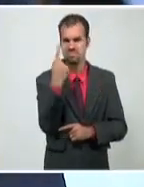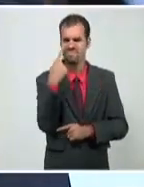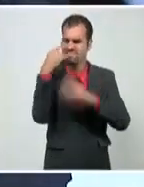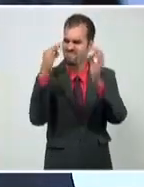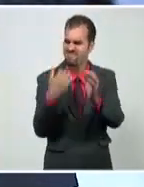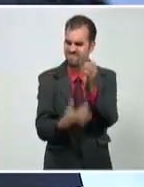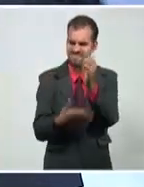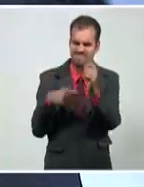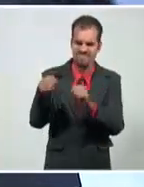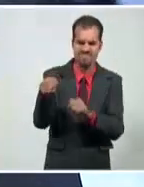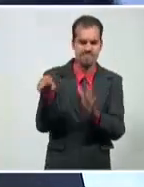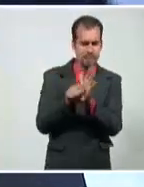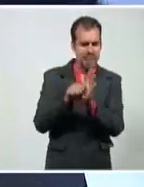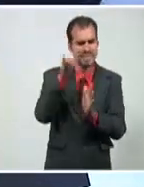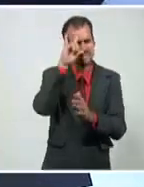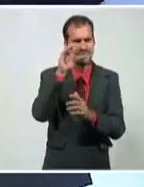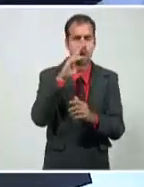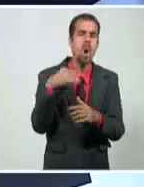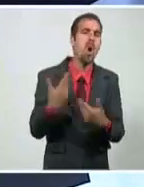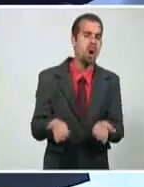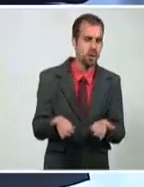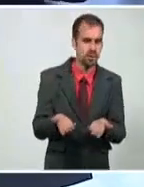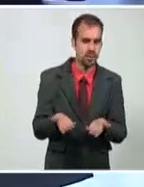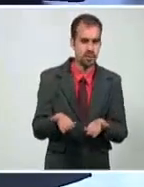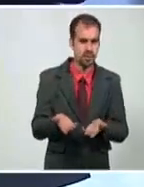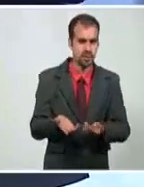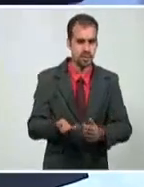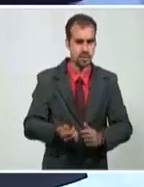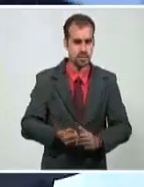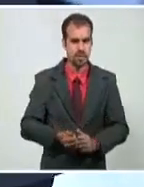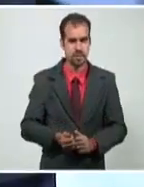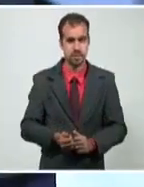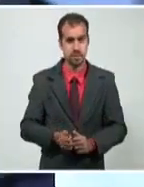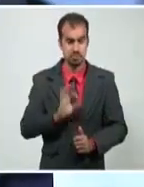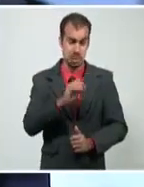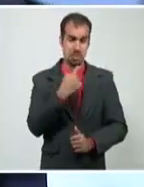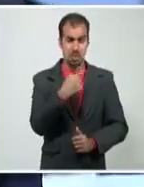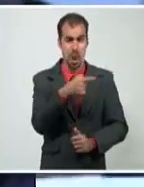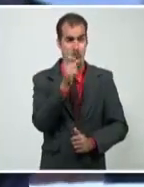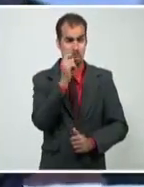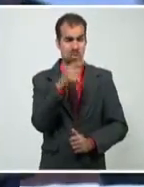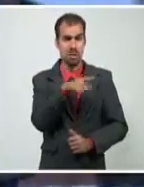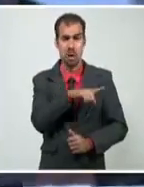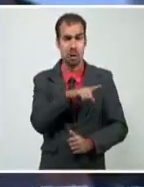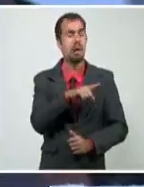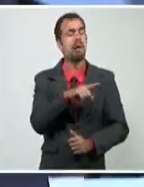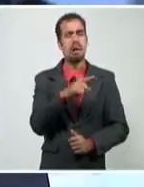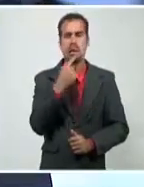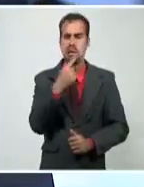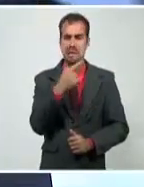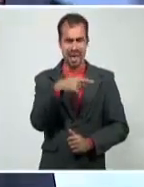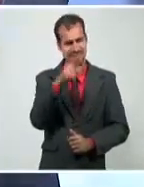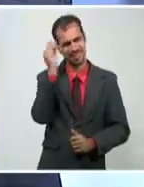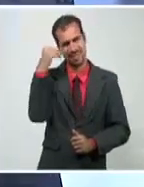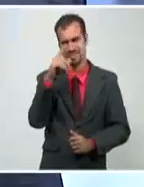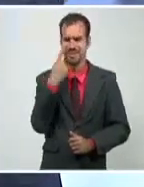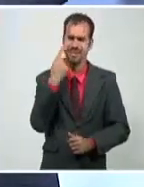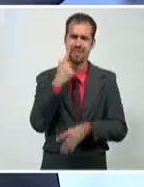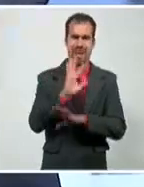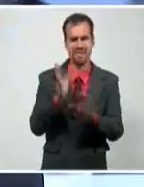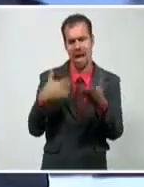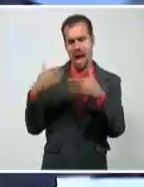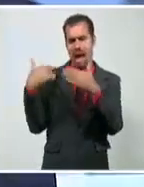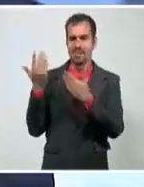en ellos ante la declaración de este ciudadano, que ya lo conocemos de antes. Lo que ocurre es que hoy